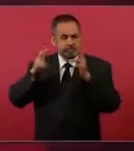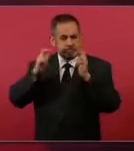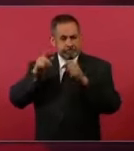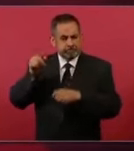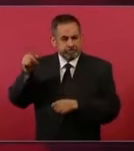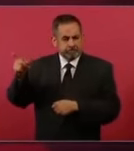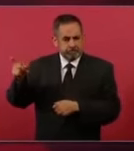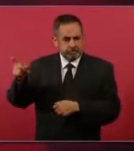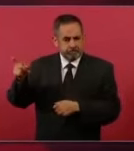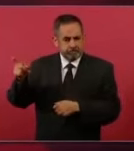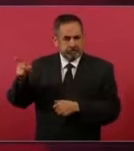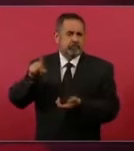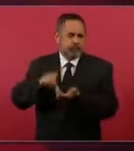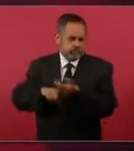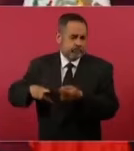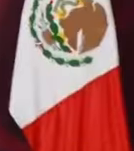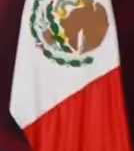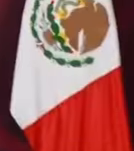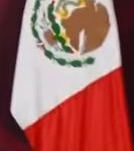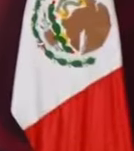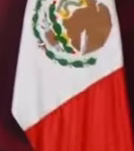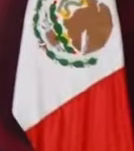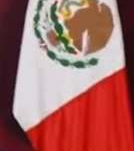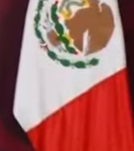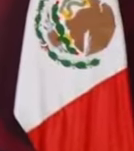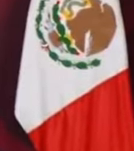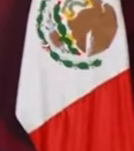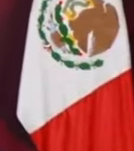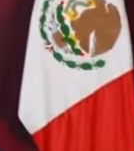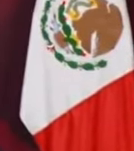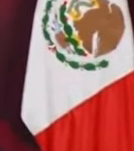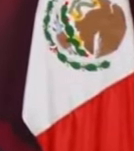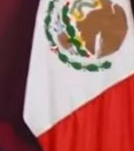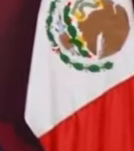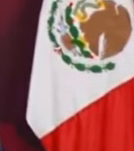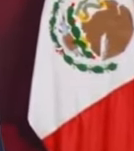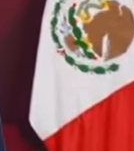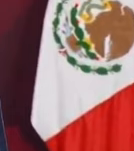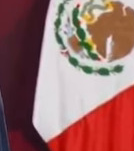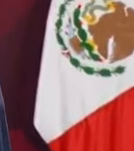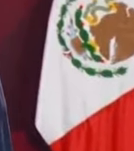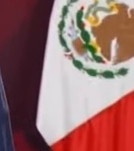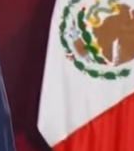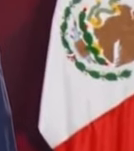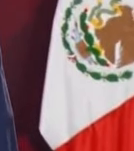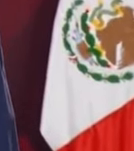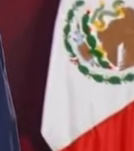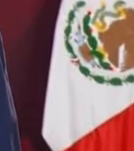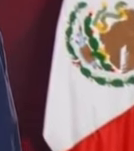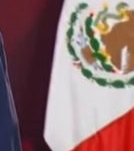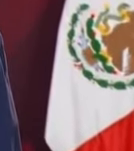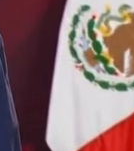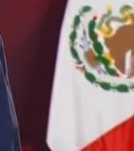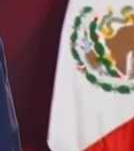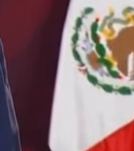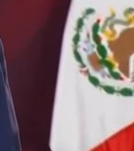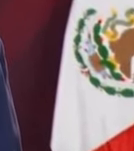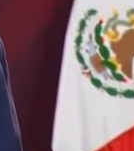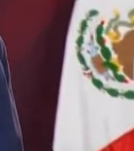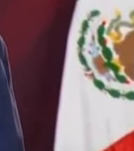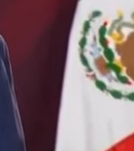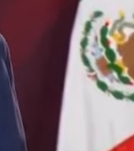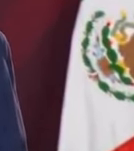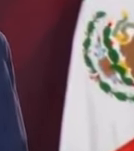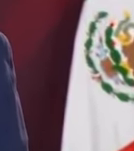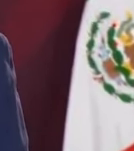esto es el gobierno del estado de Chiapas, tiene que investigar si hay elementos, si hay pruebas